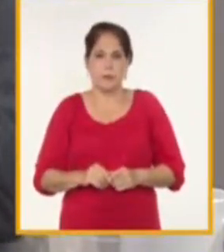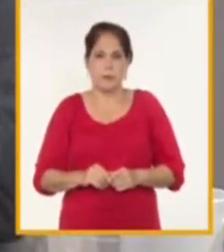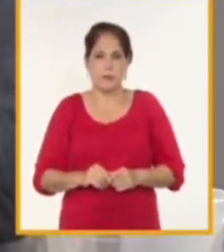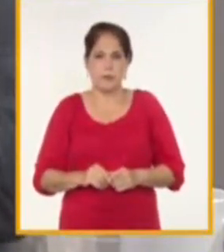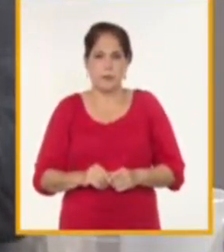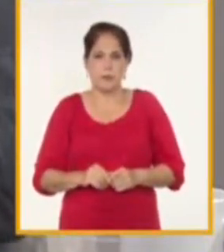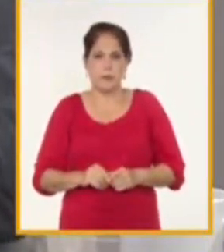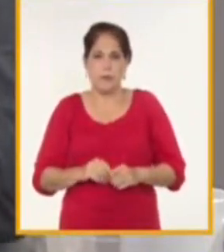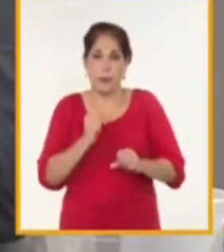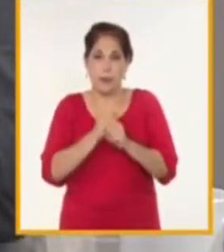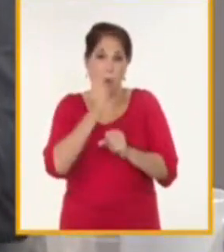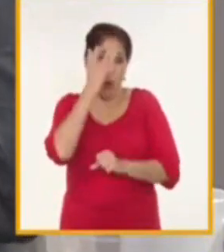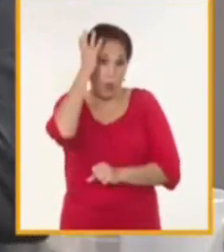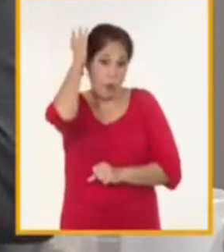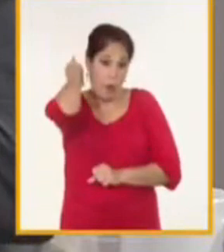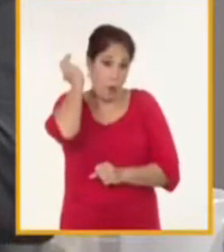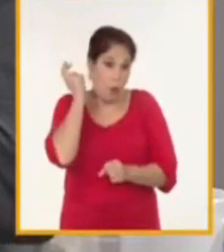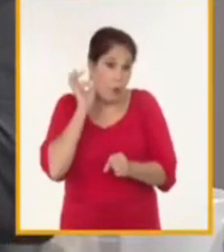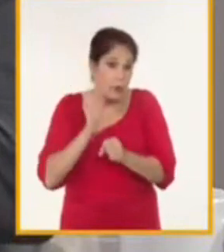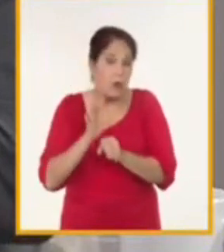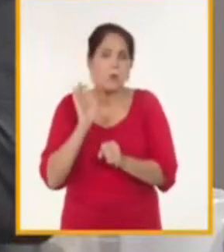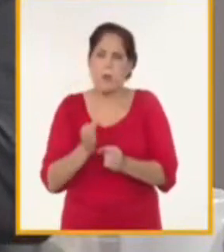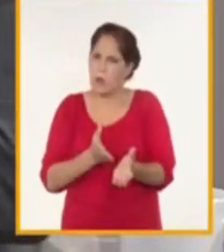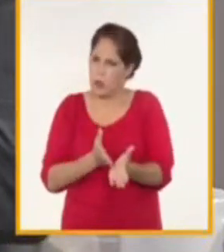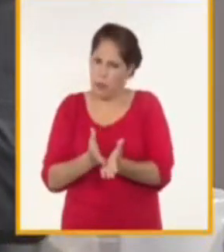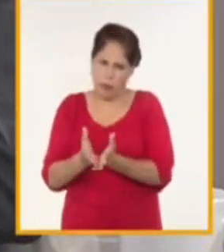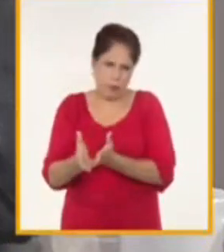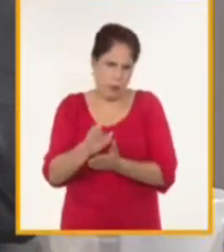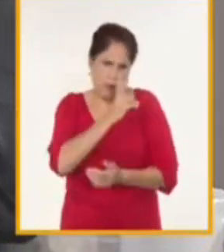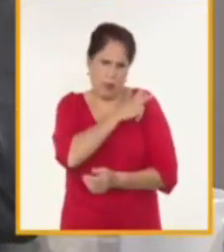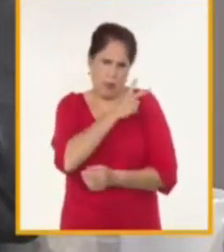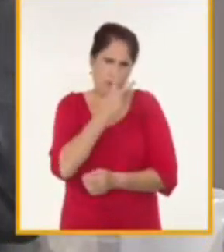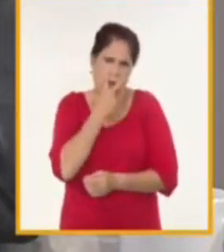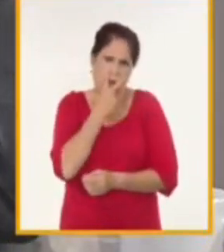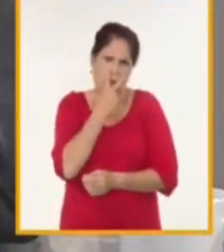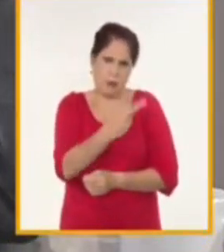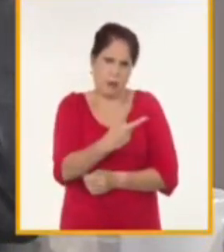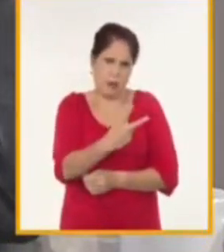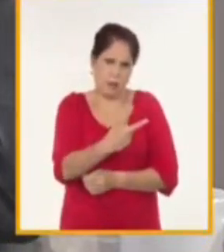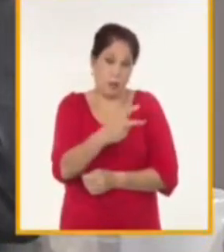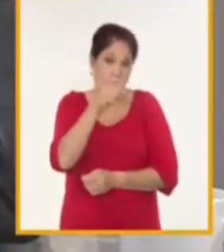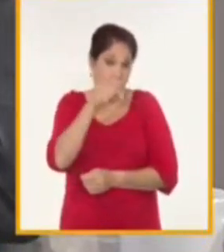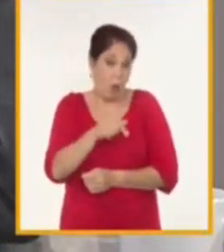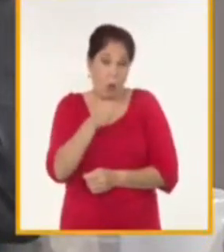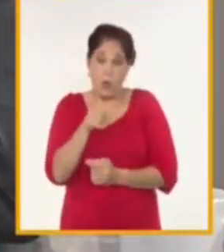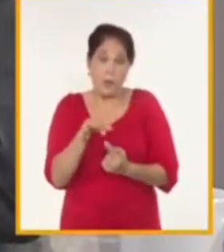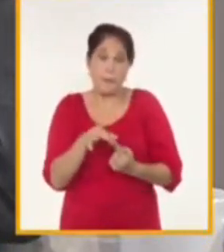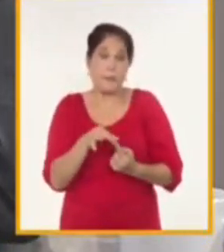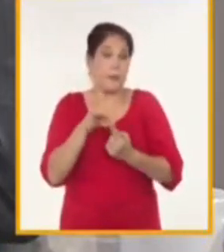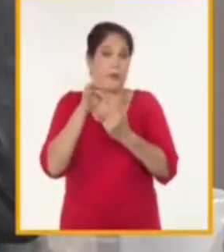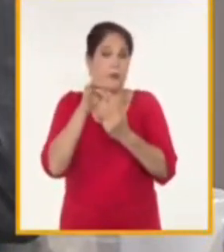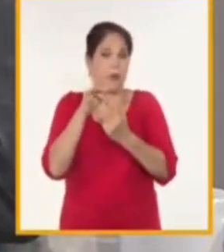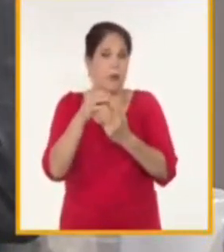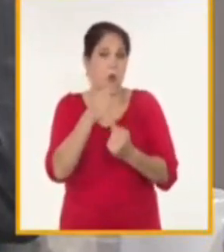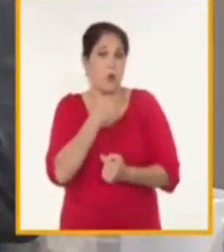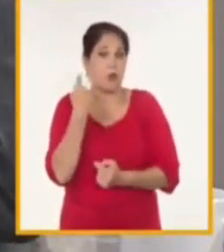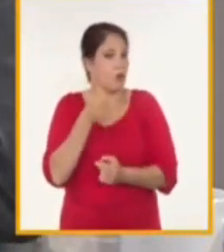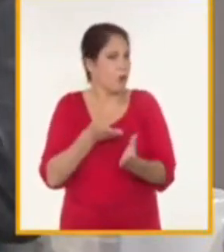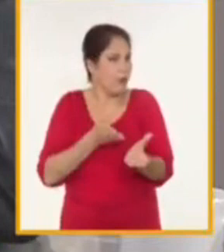general de ejército se mantiene por la máxima dirección del país la zona especial hoy tiene el privilegio de estar